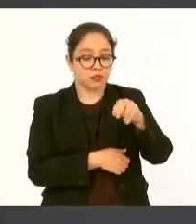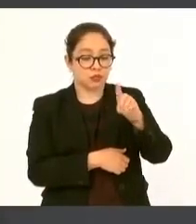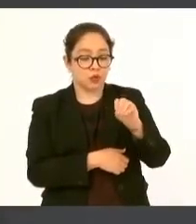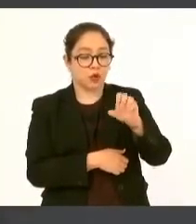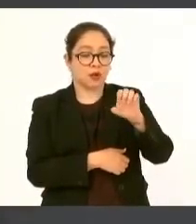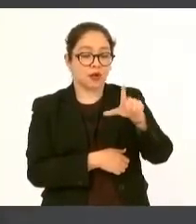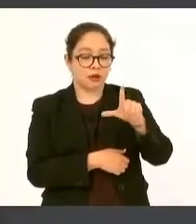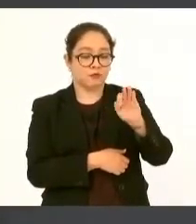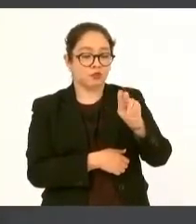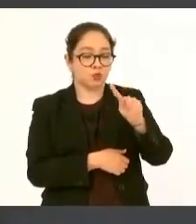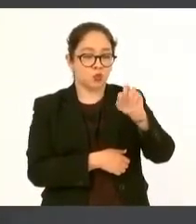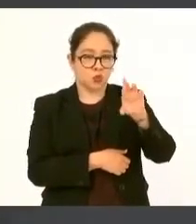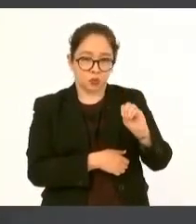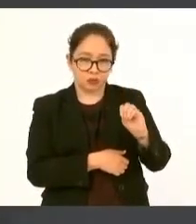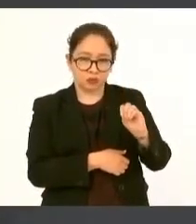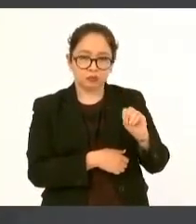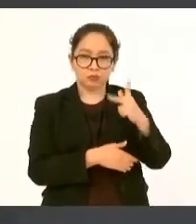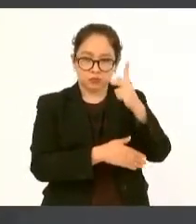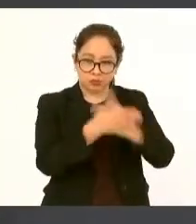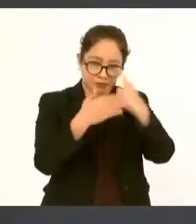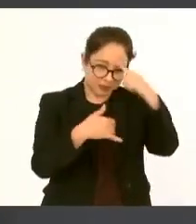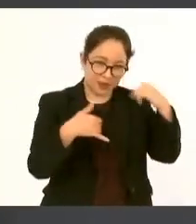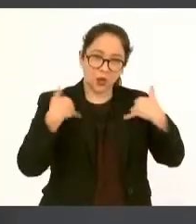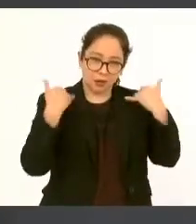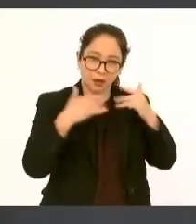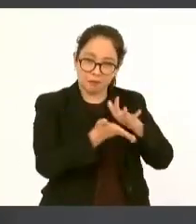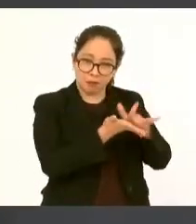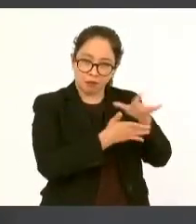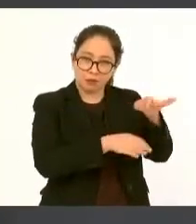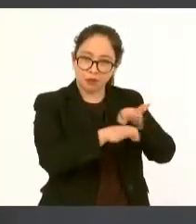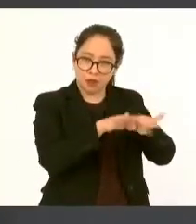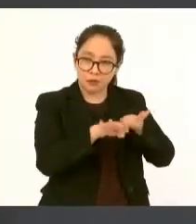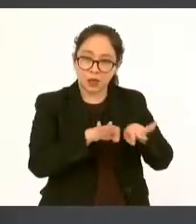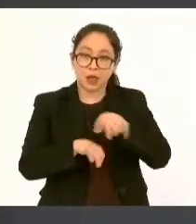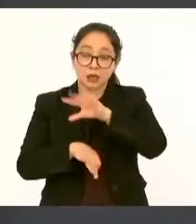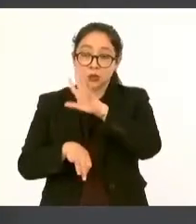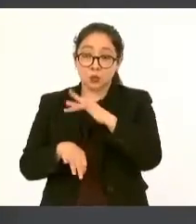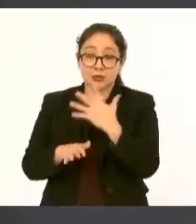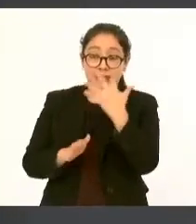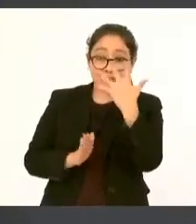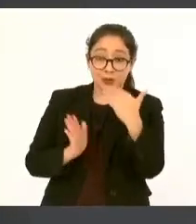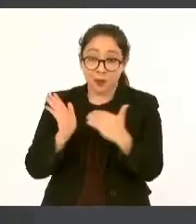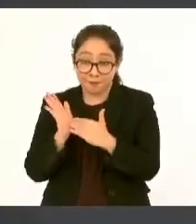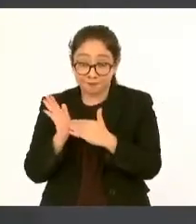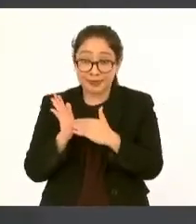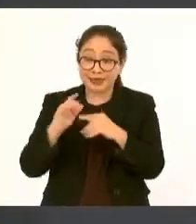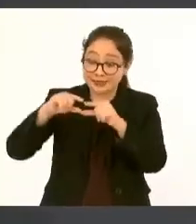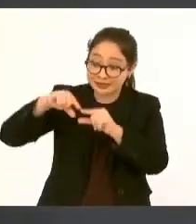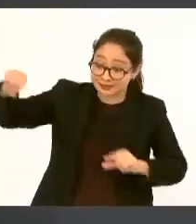.629 jóvenes, 55